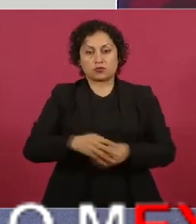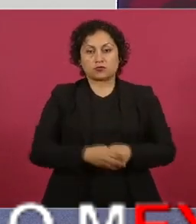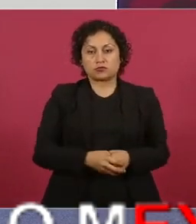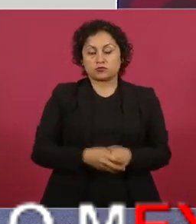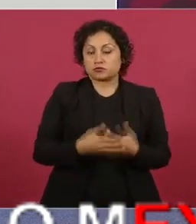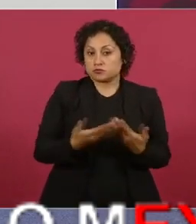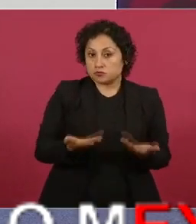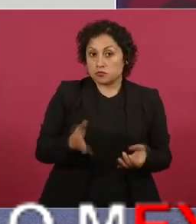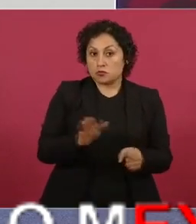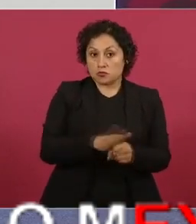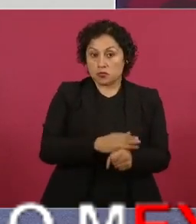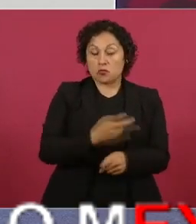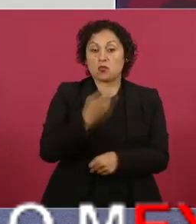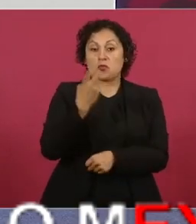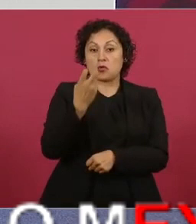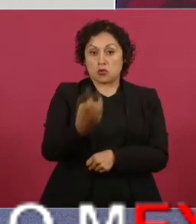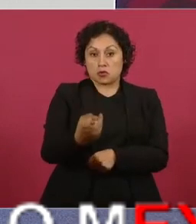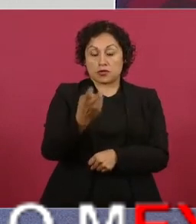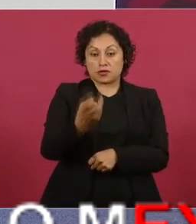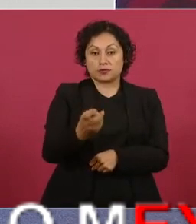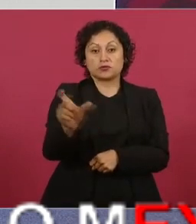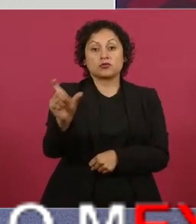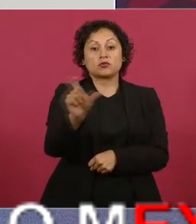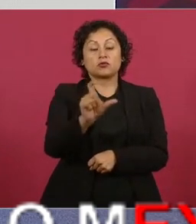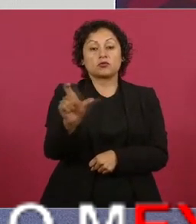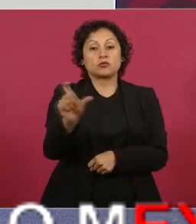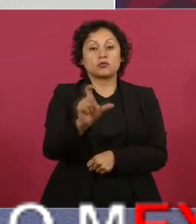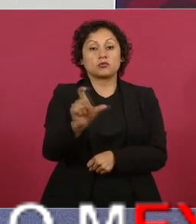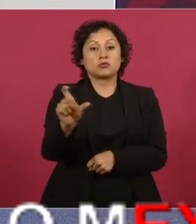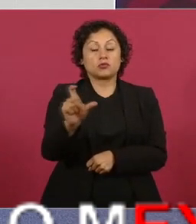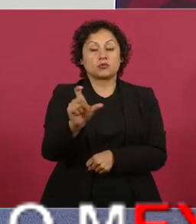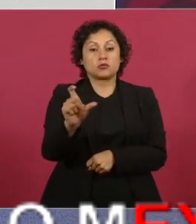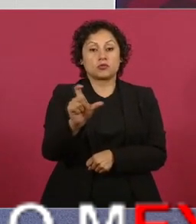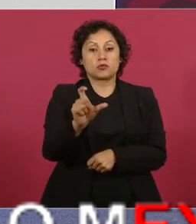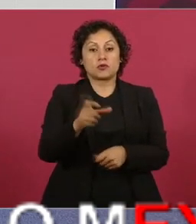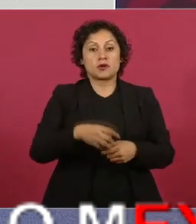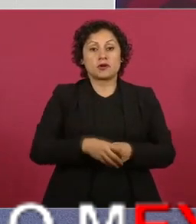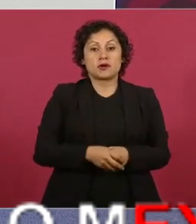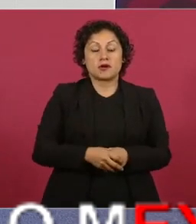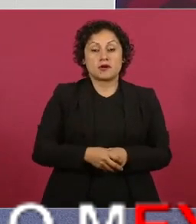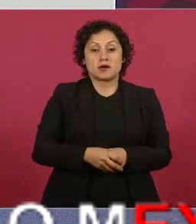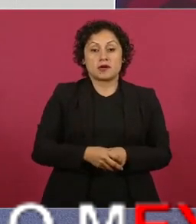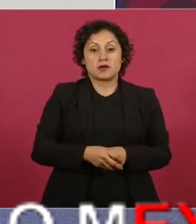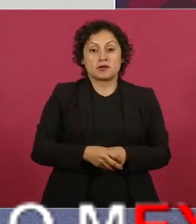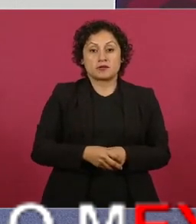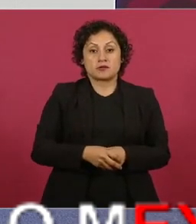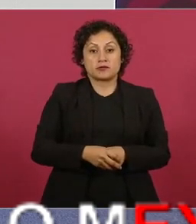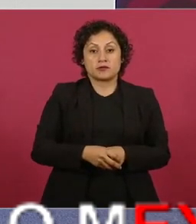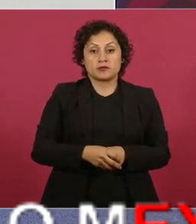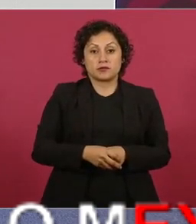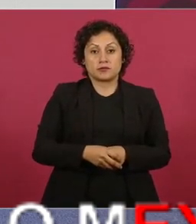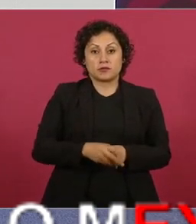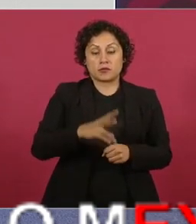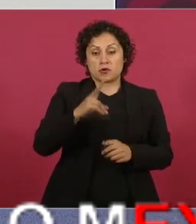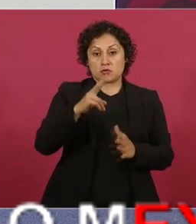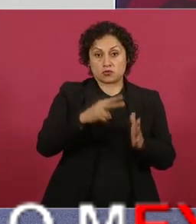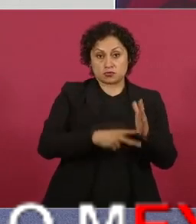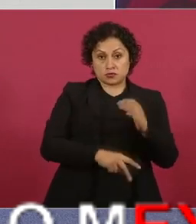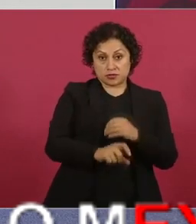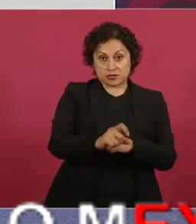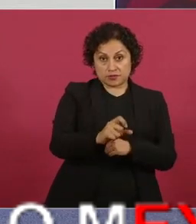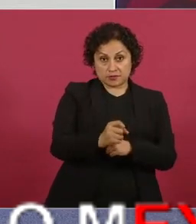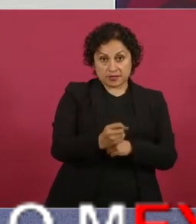desde el inicio, desde que inició este año, mi